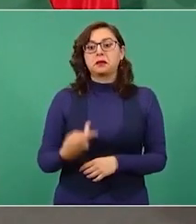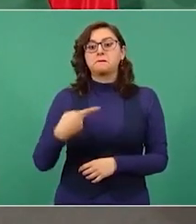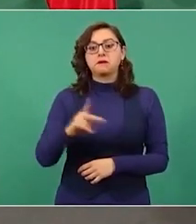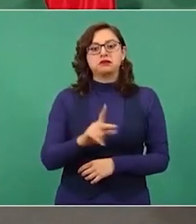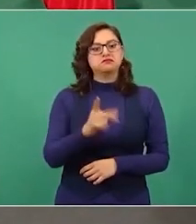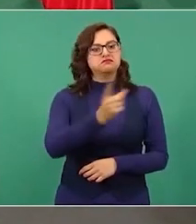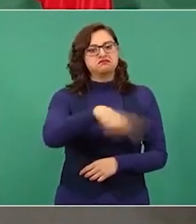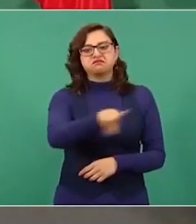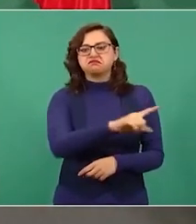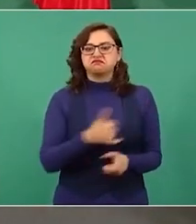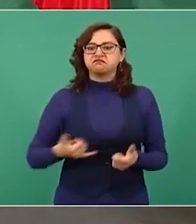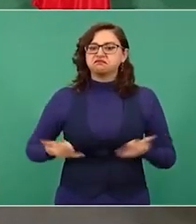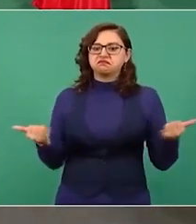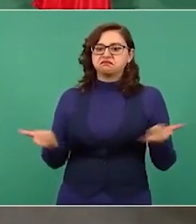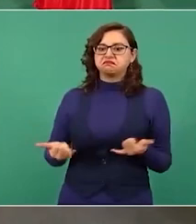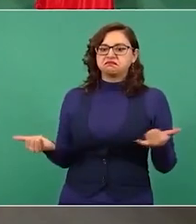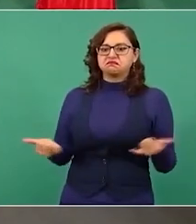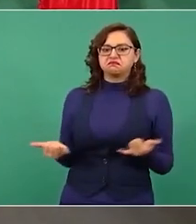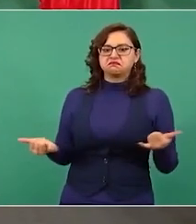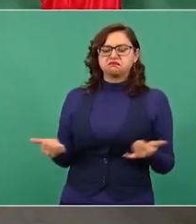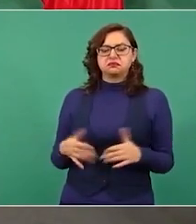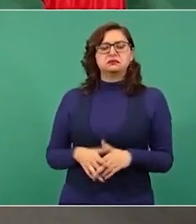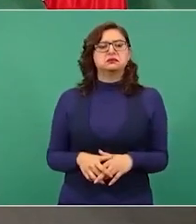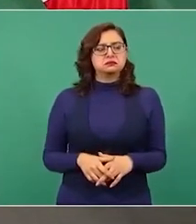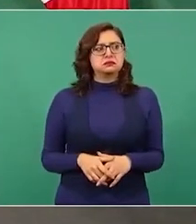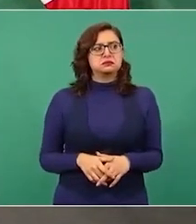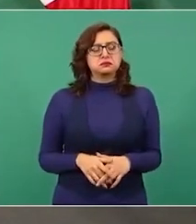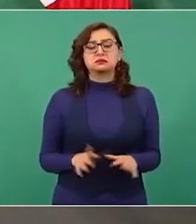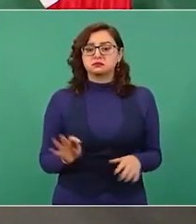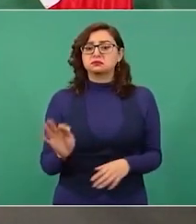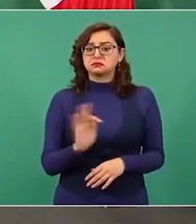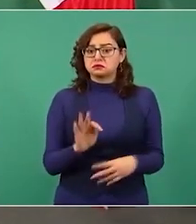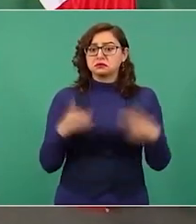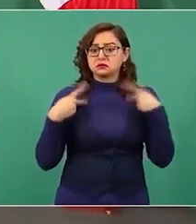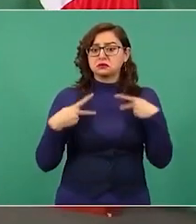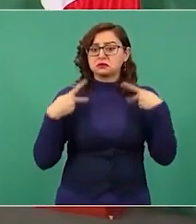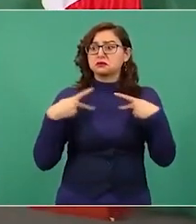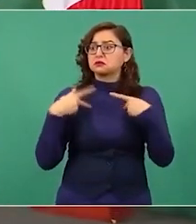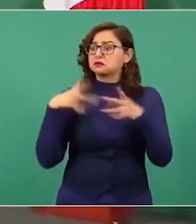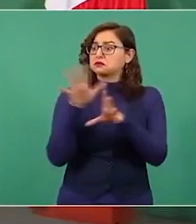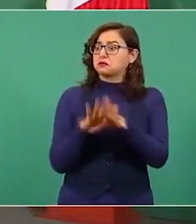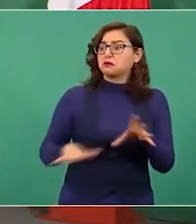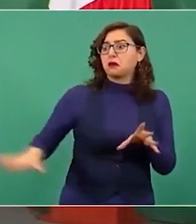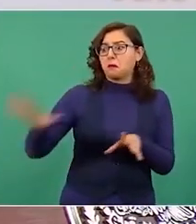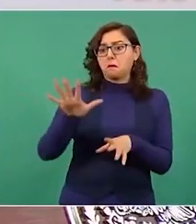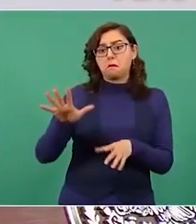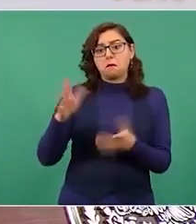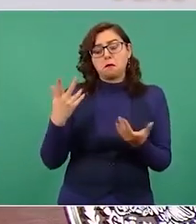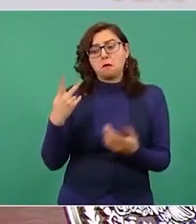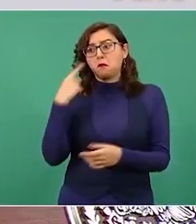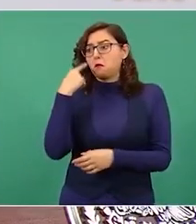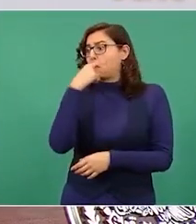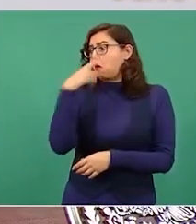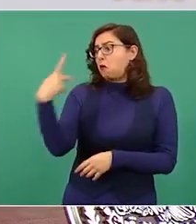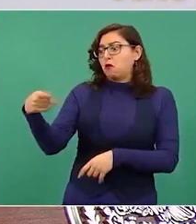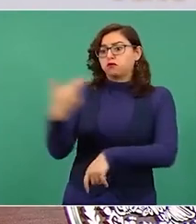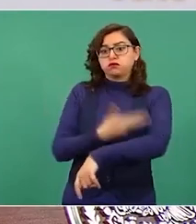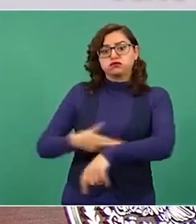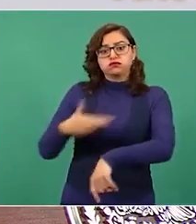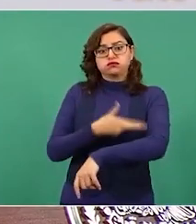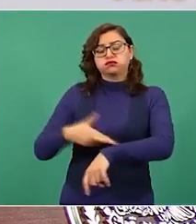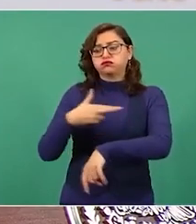negaran, los ciudadanos podrían hacer la consulta.